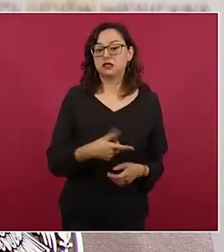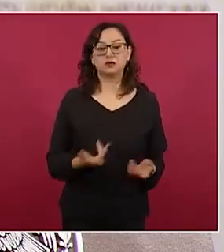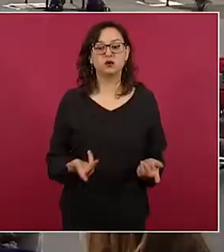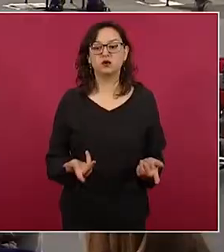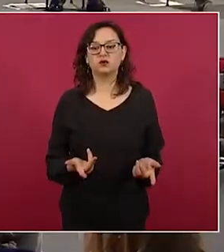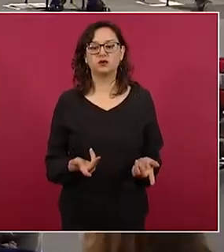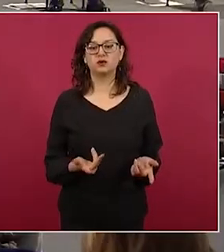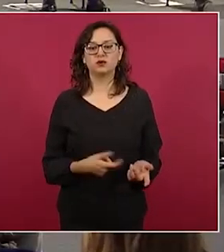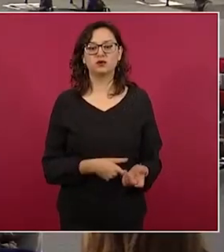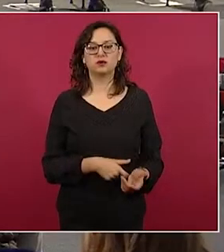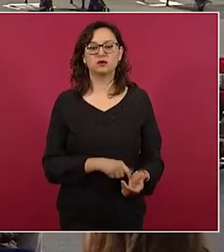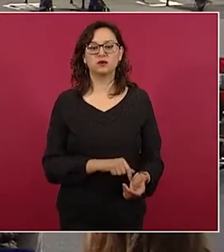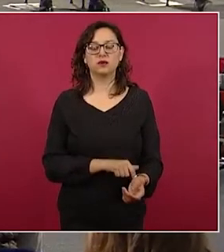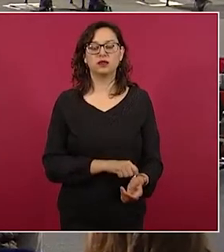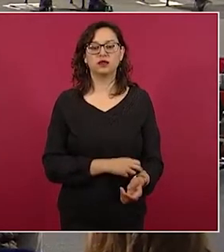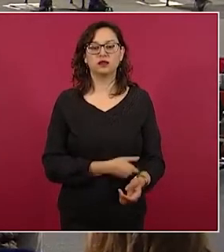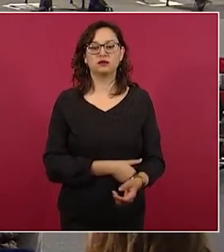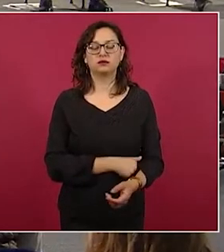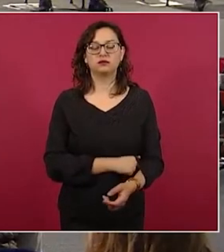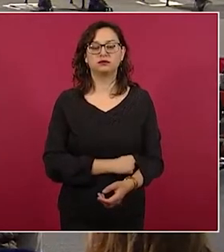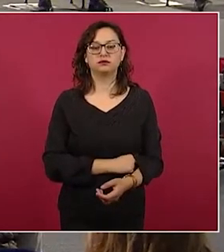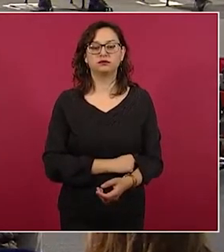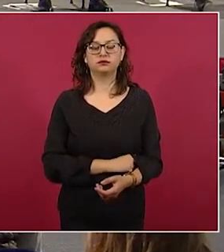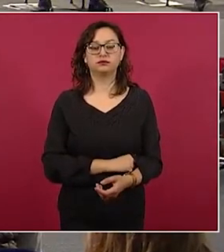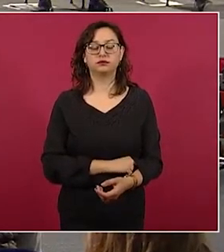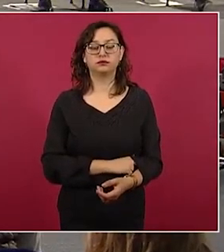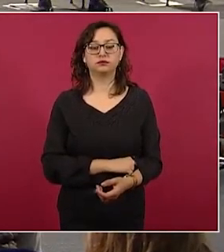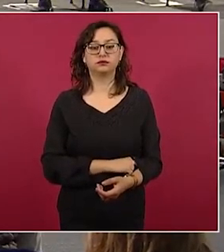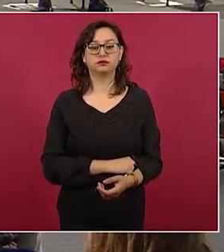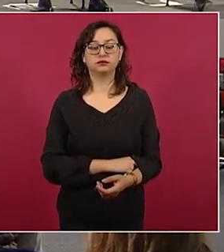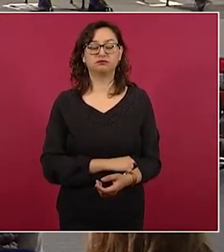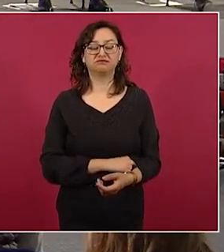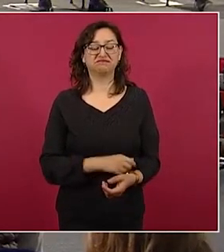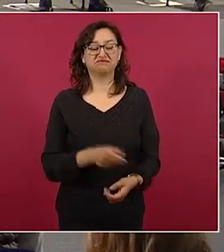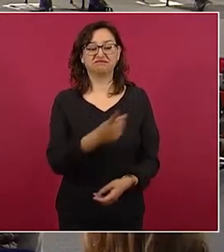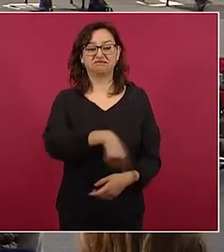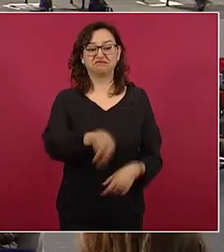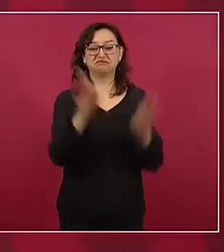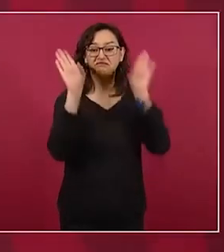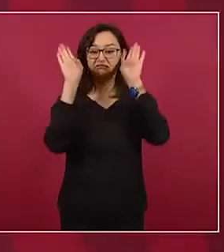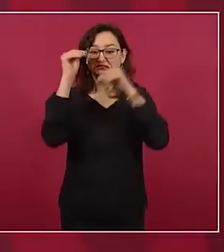conservador, puro reaccionario.